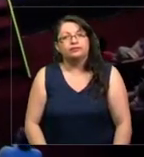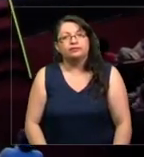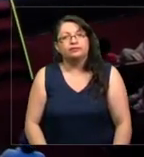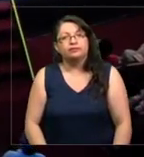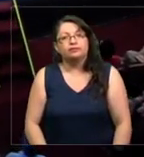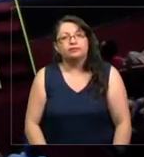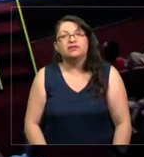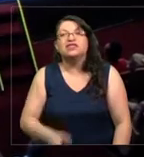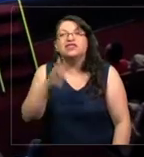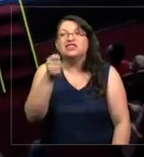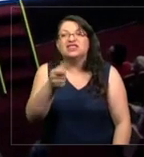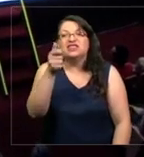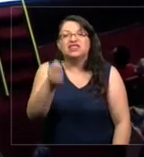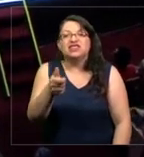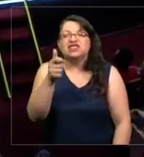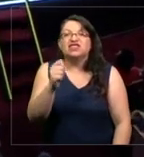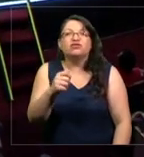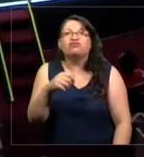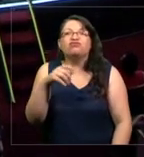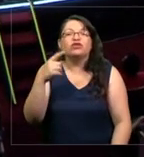No me hace mucho caso.